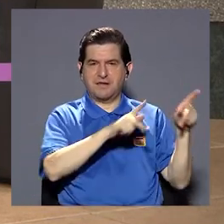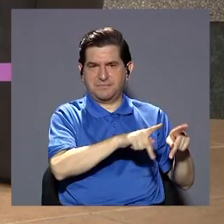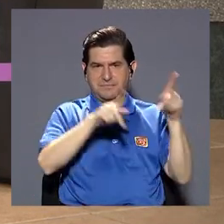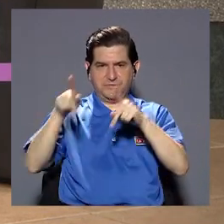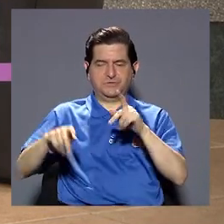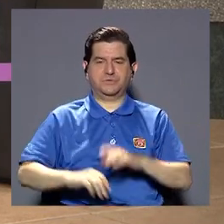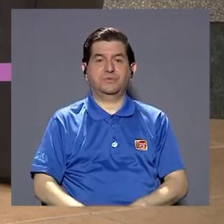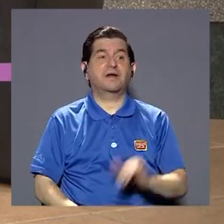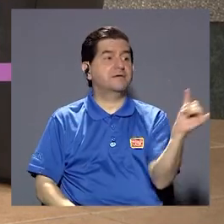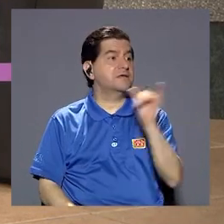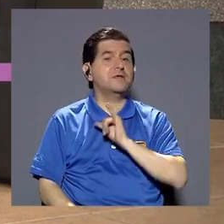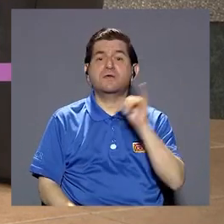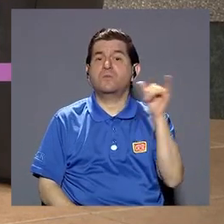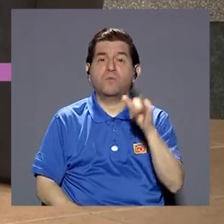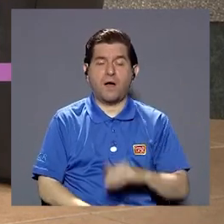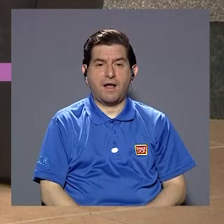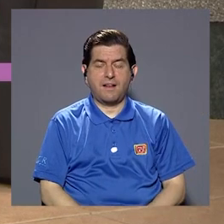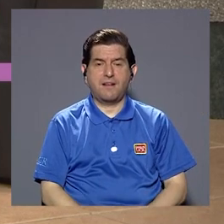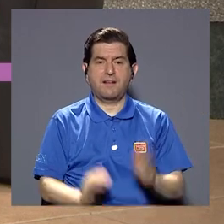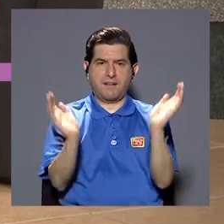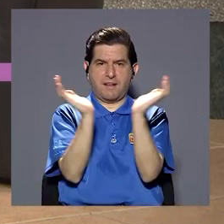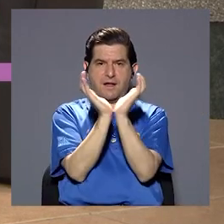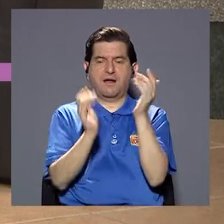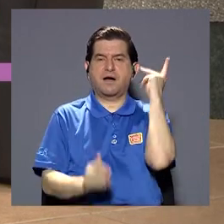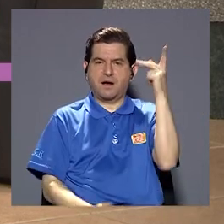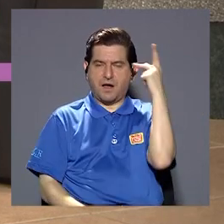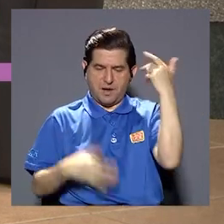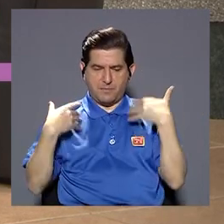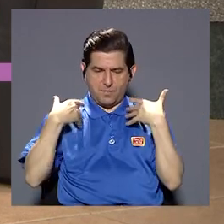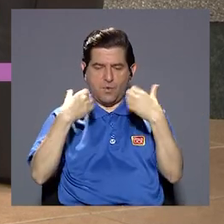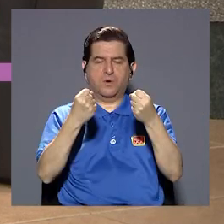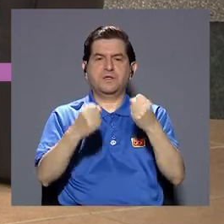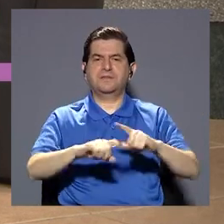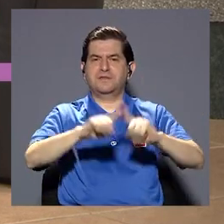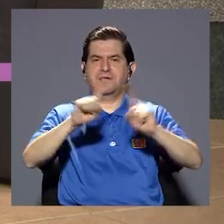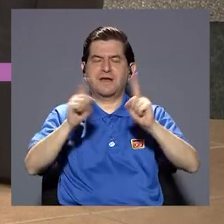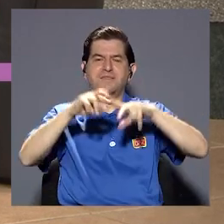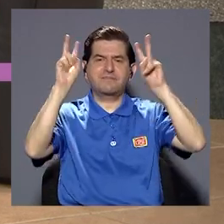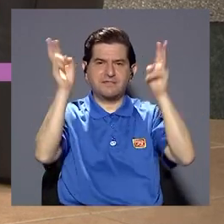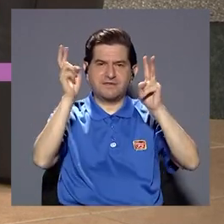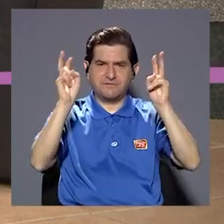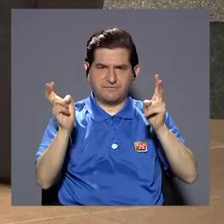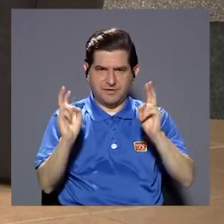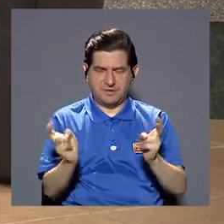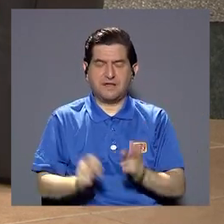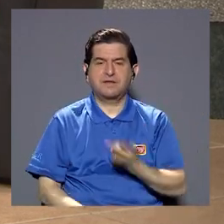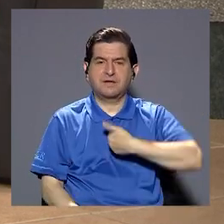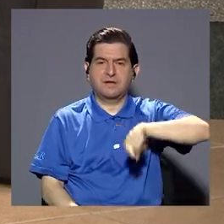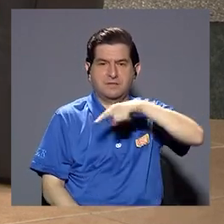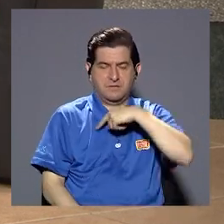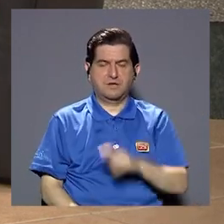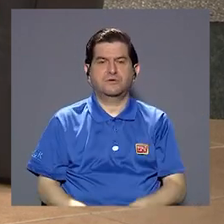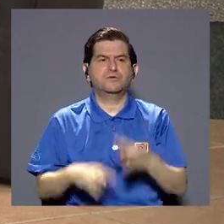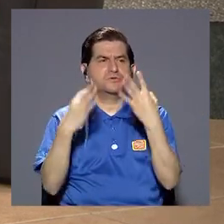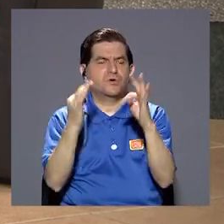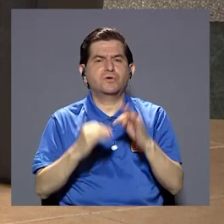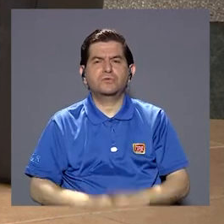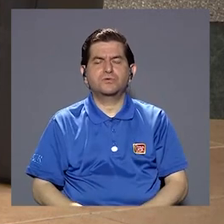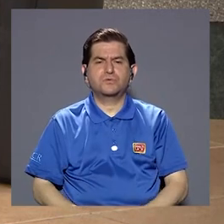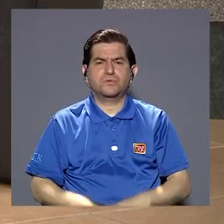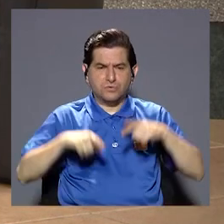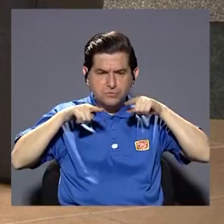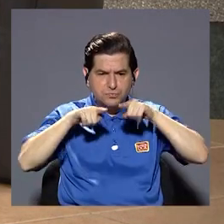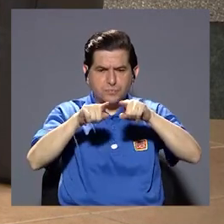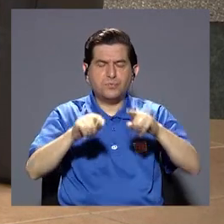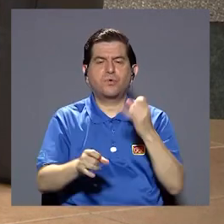que presentan las personas igualmente también pues la caja tiene sus políticas de salud en diferentes temas verdad y nosotros pues vamos